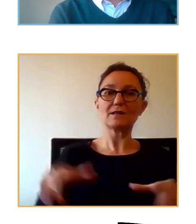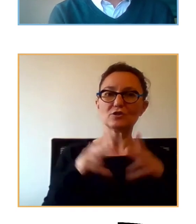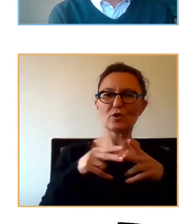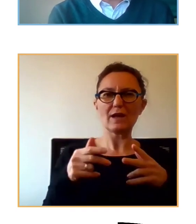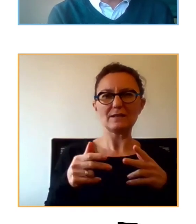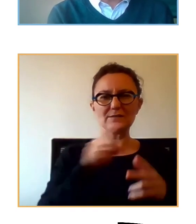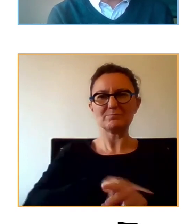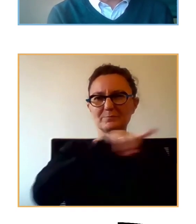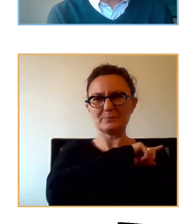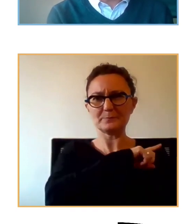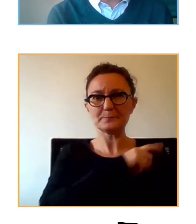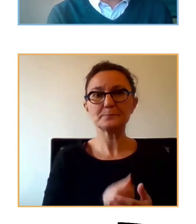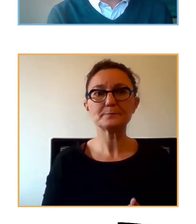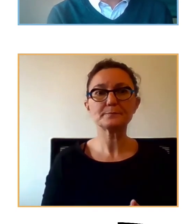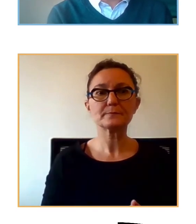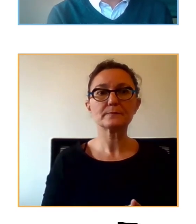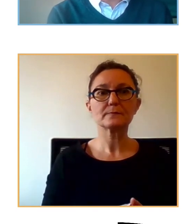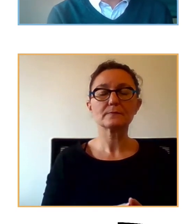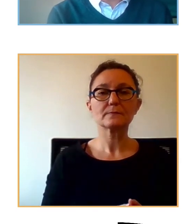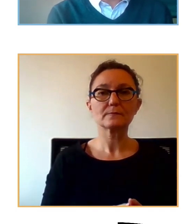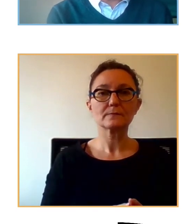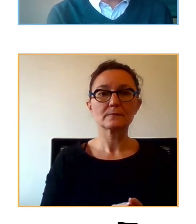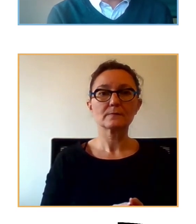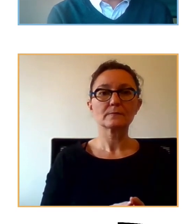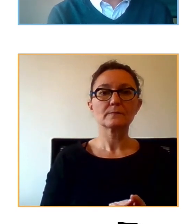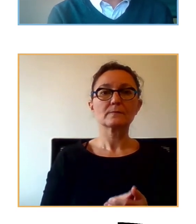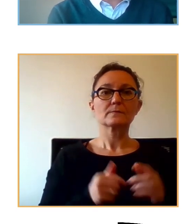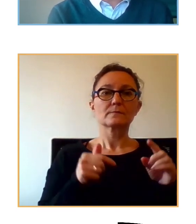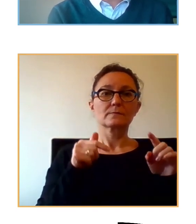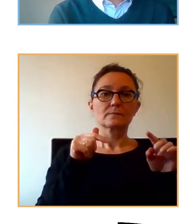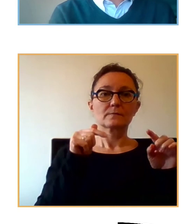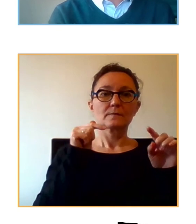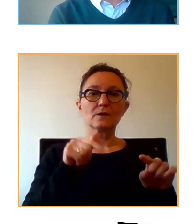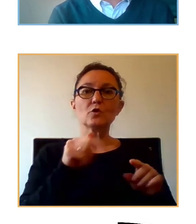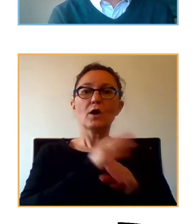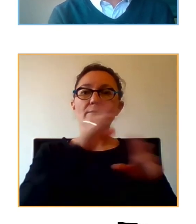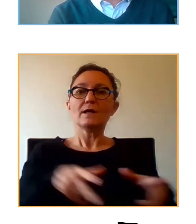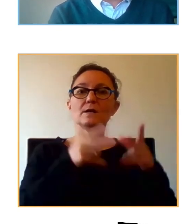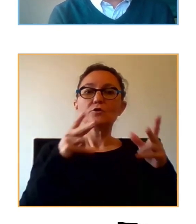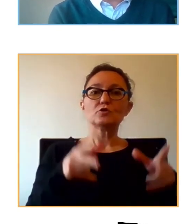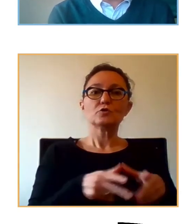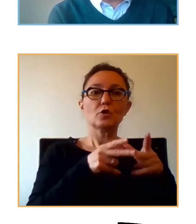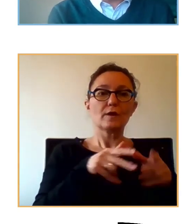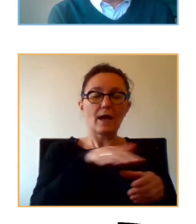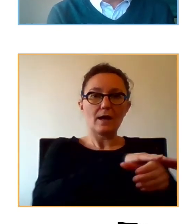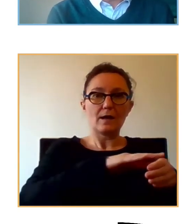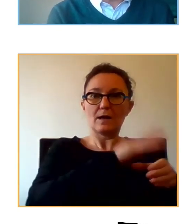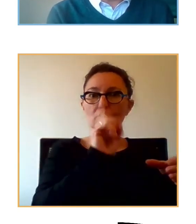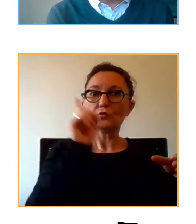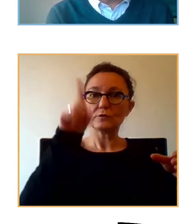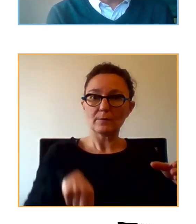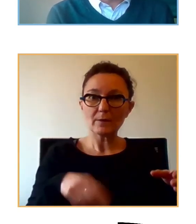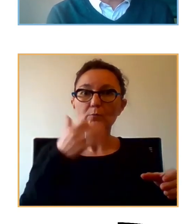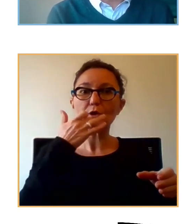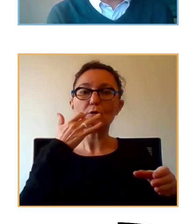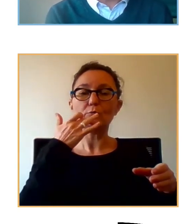Y esto no es solamente cuestiones sociales. Todos, yo creo que la sociedad está preocupada por el impacto que va a tener en el empleo juvenil, ya en sí